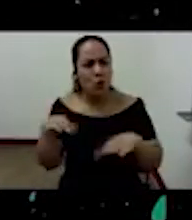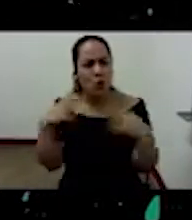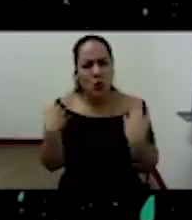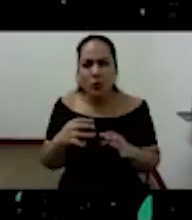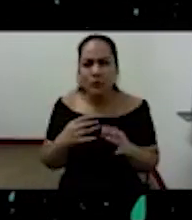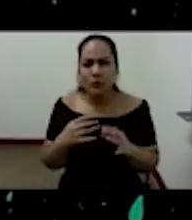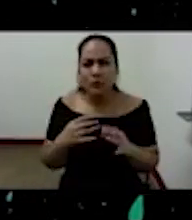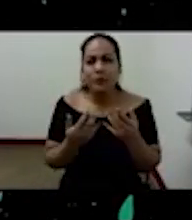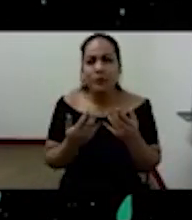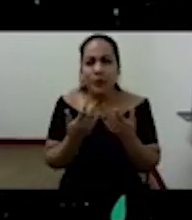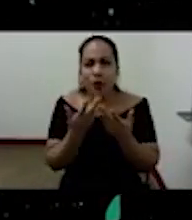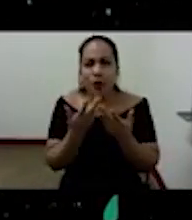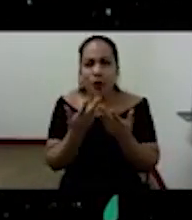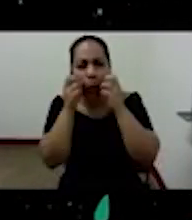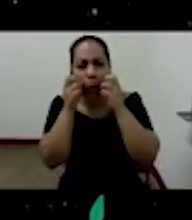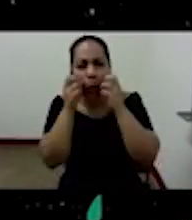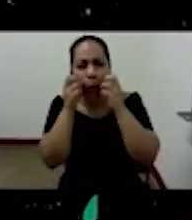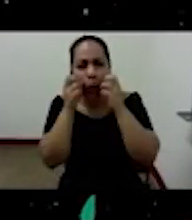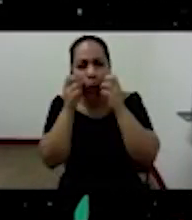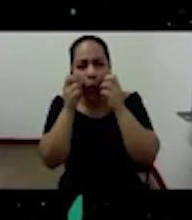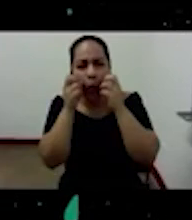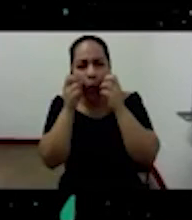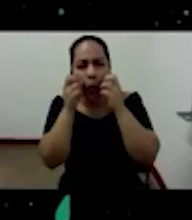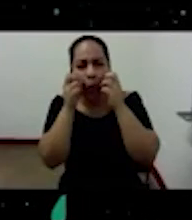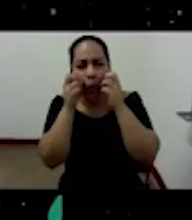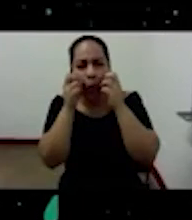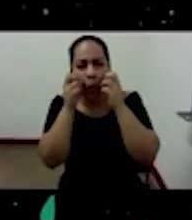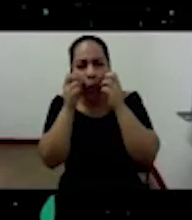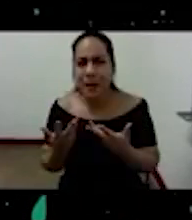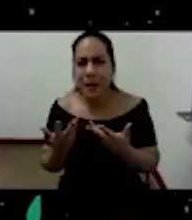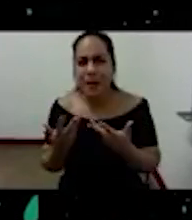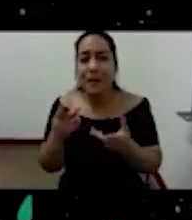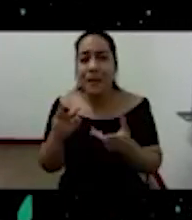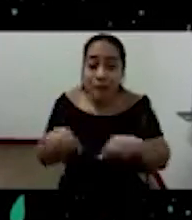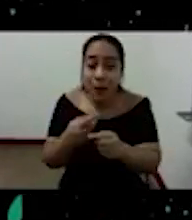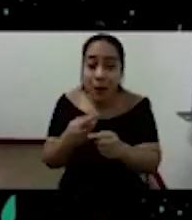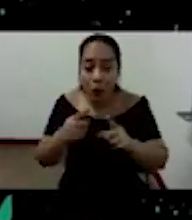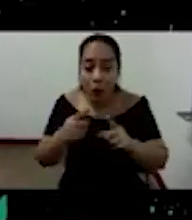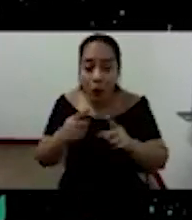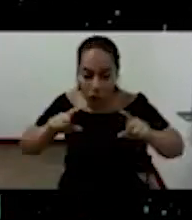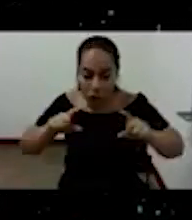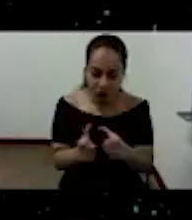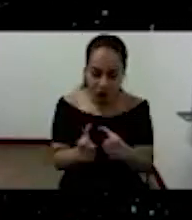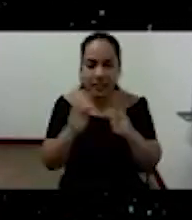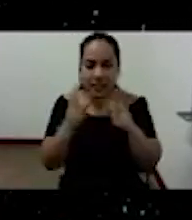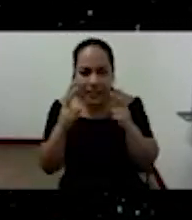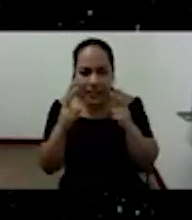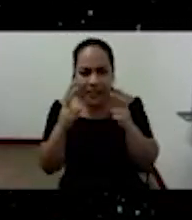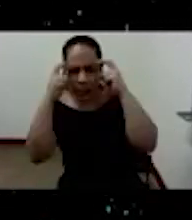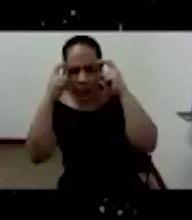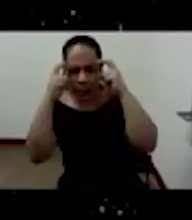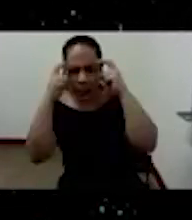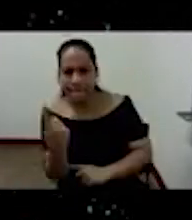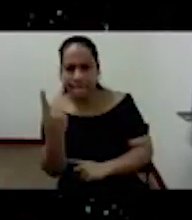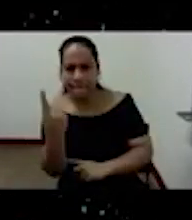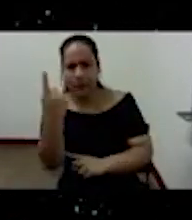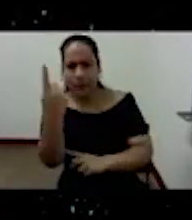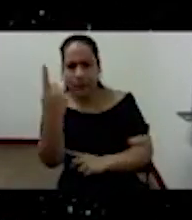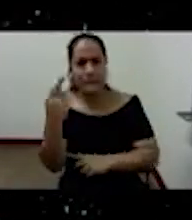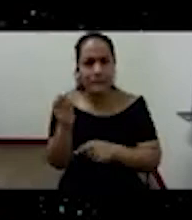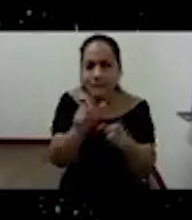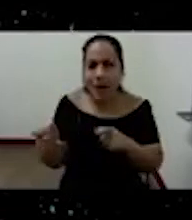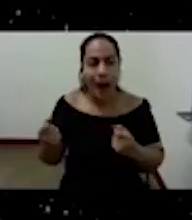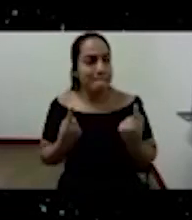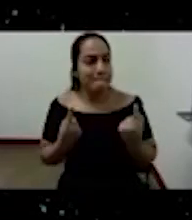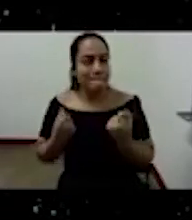comprensión y de la reducción intelectual y política de van más allá